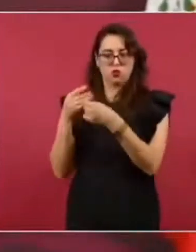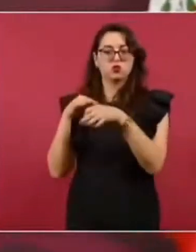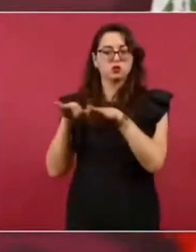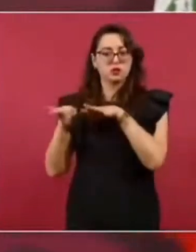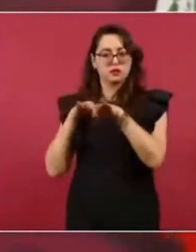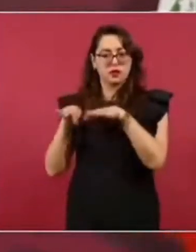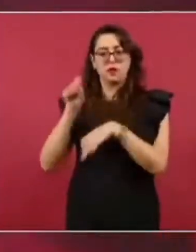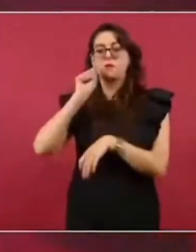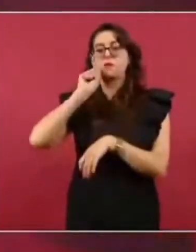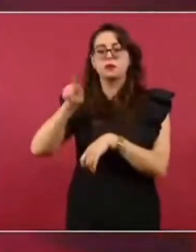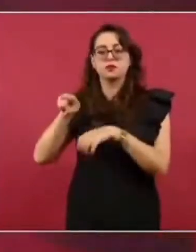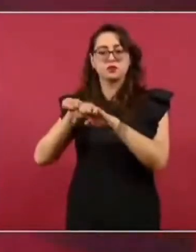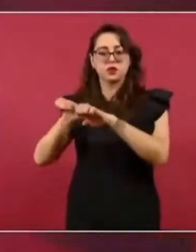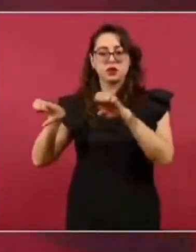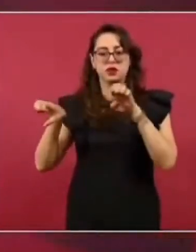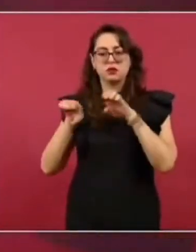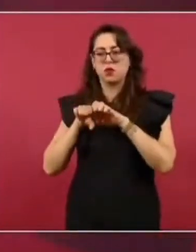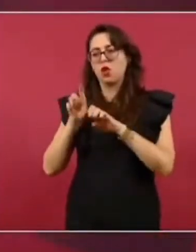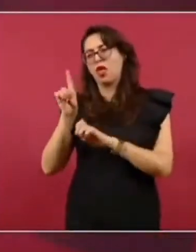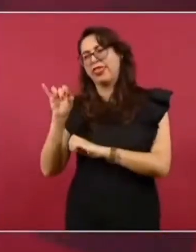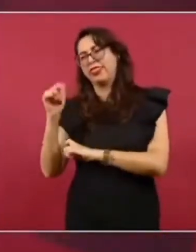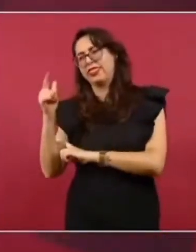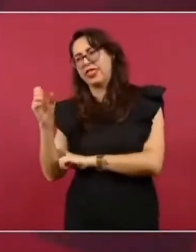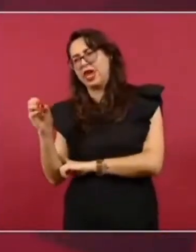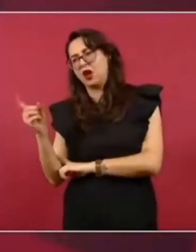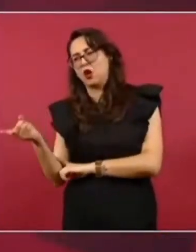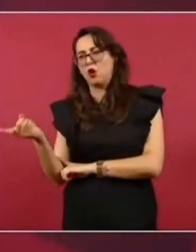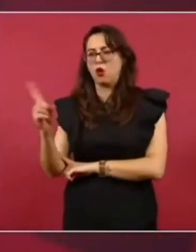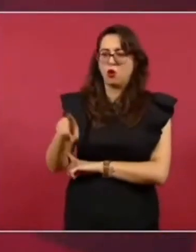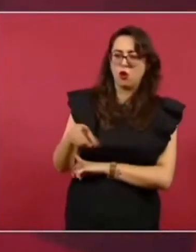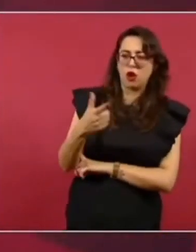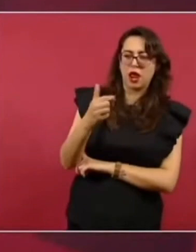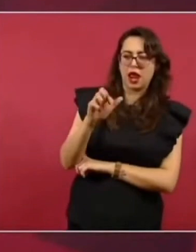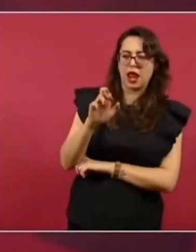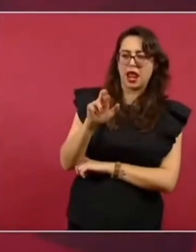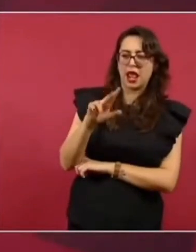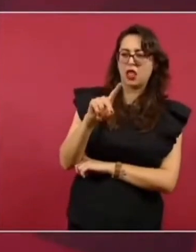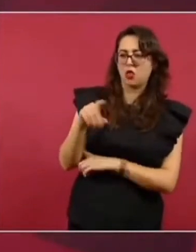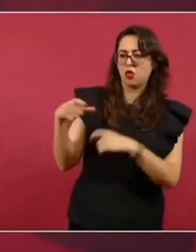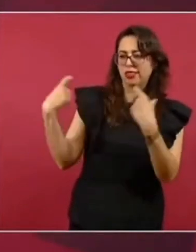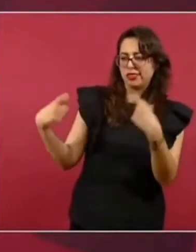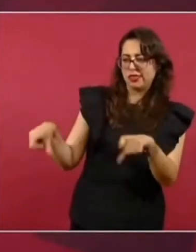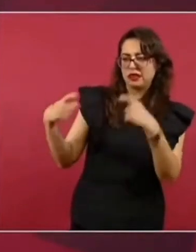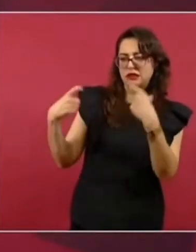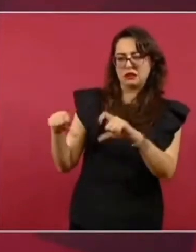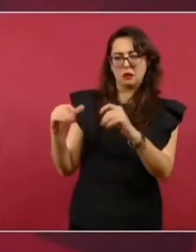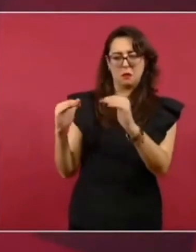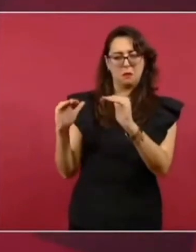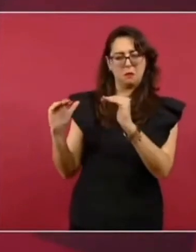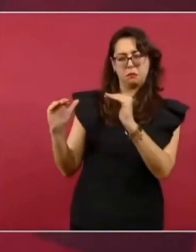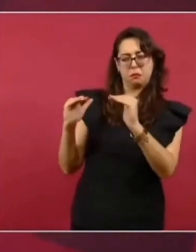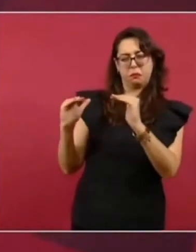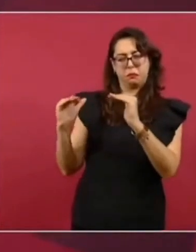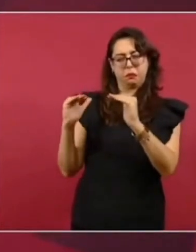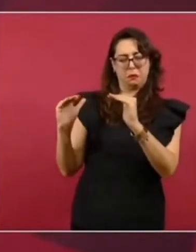no sé quién tenga más dinero pero sí su especialidad es